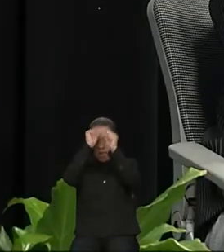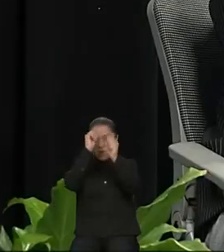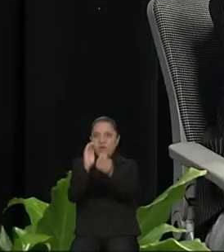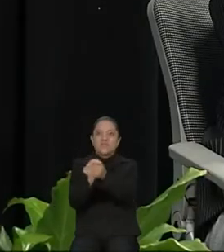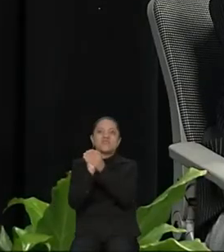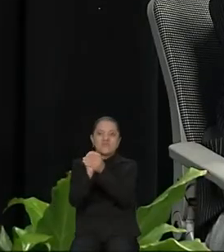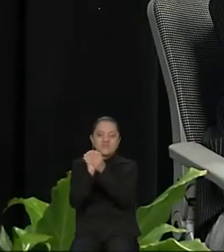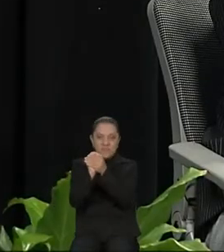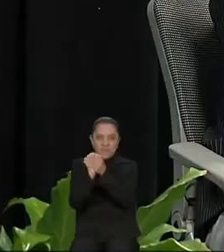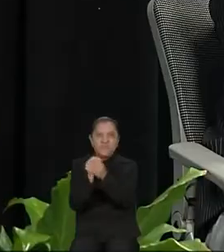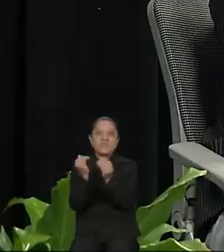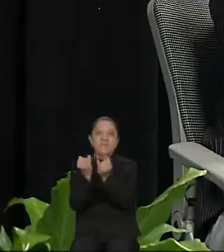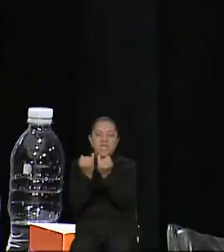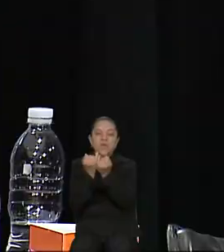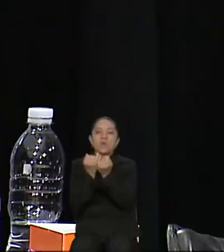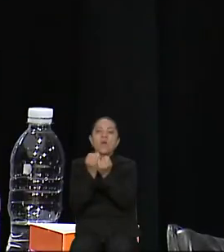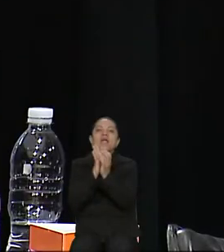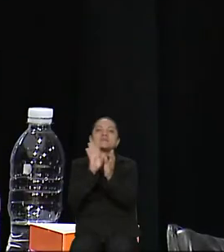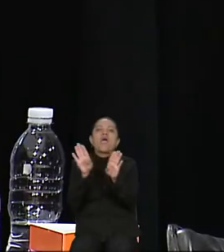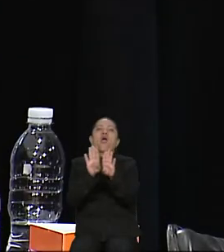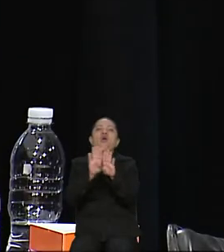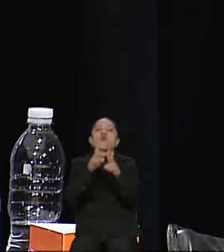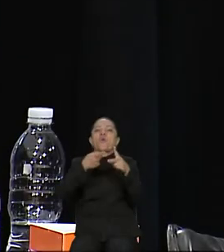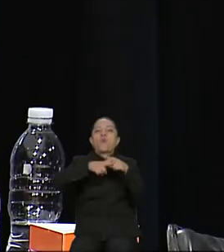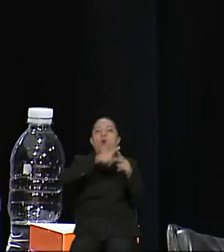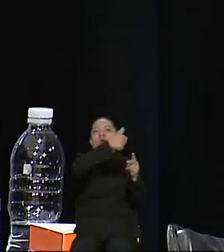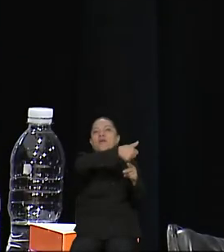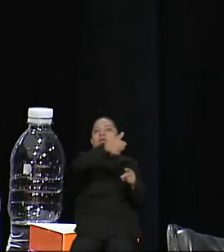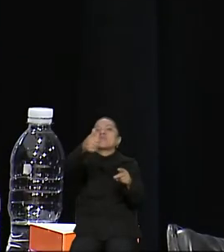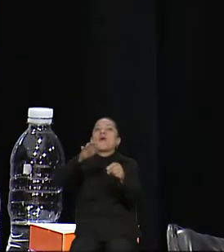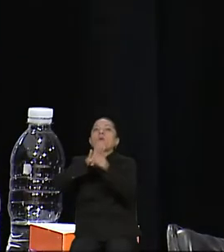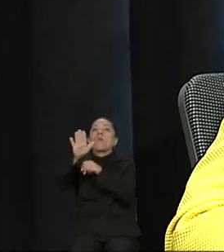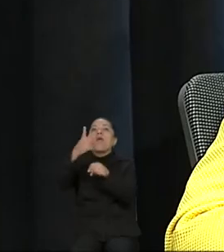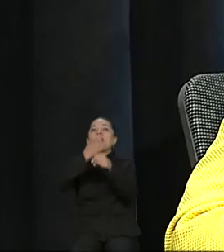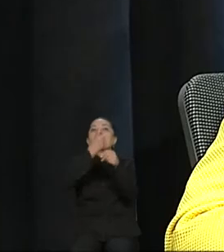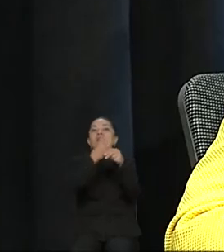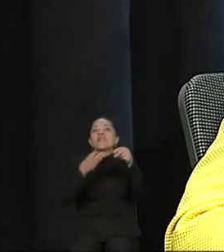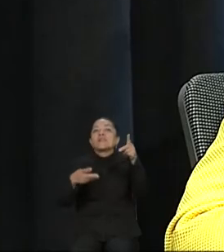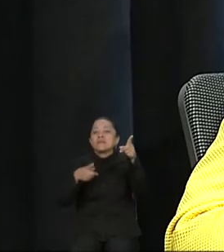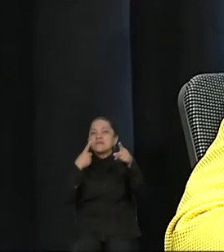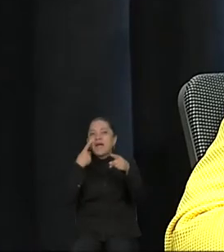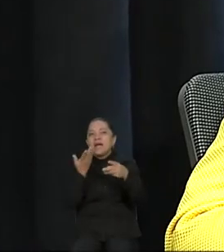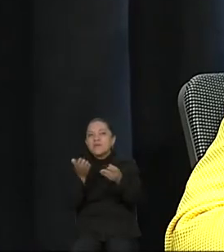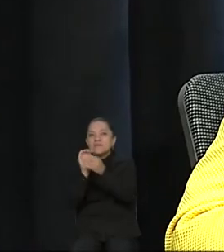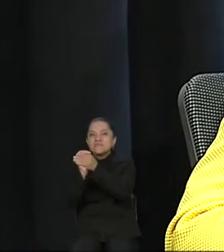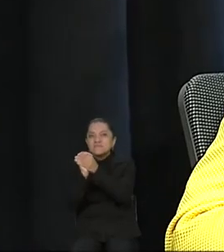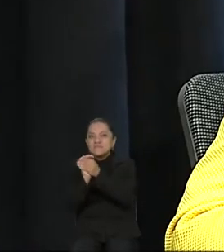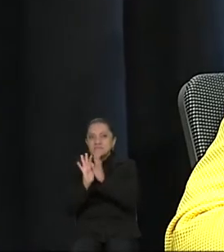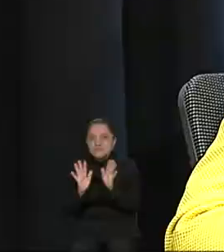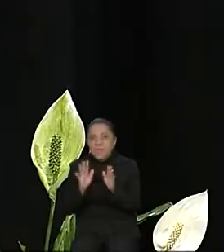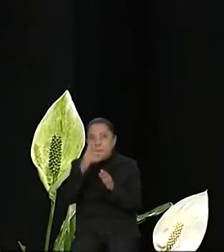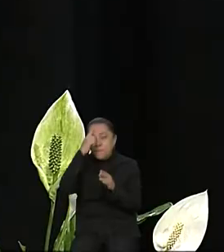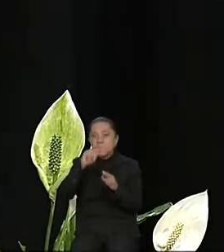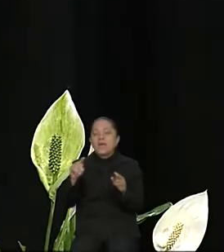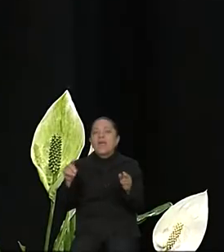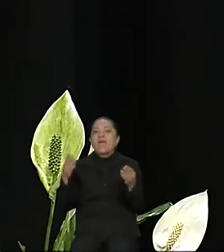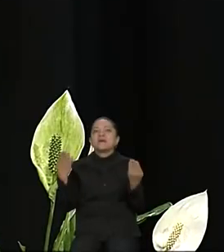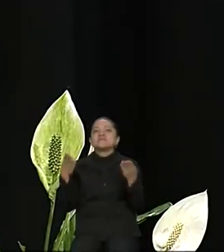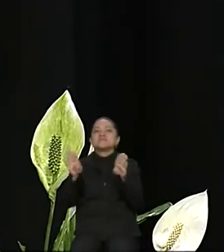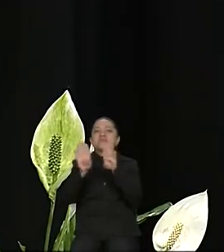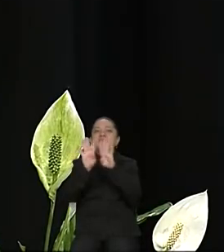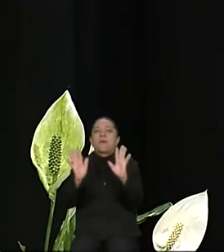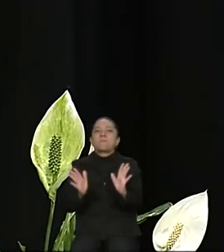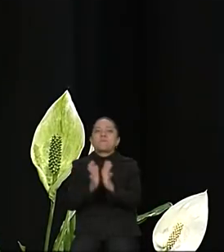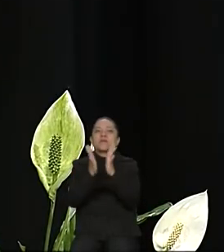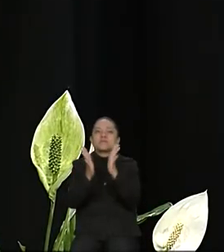se ha elegido la ronda de inicio de cada uno de los candidatos y las candidatas. Y para cerrar su participación, hasta por un minuto